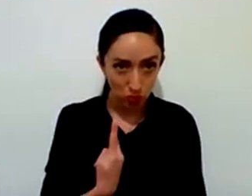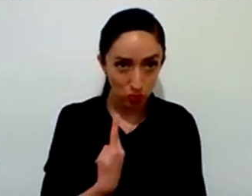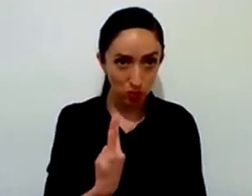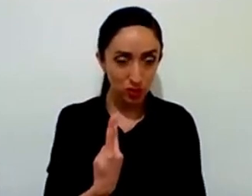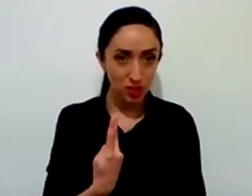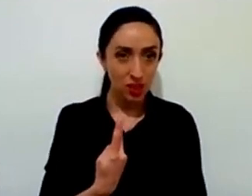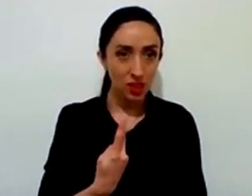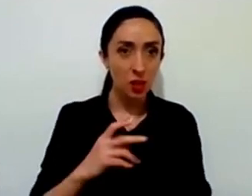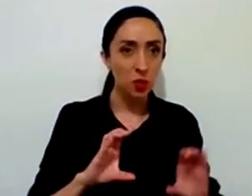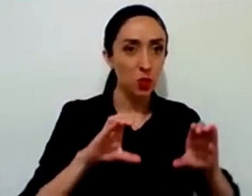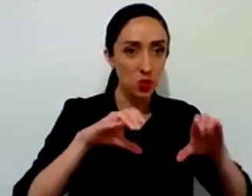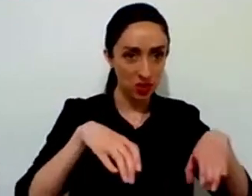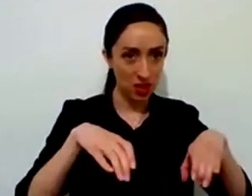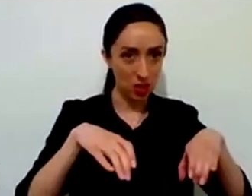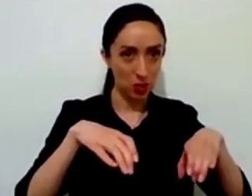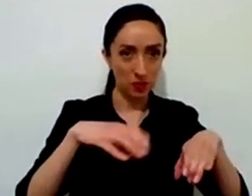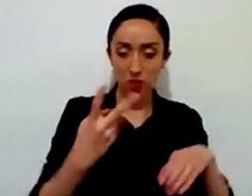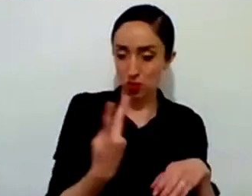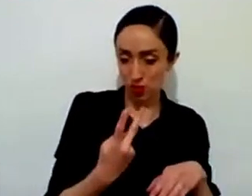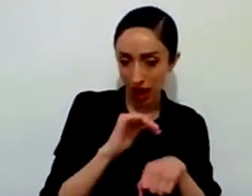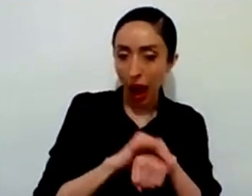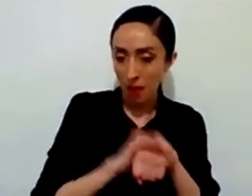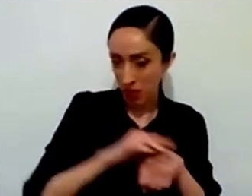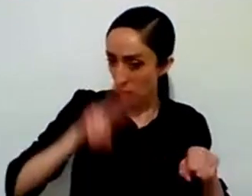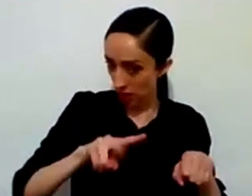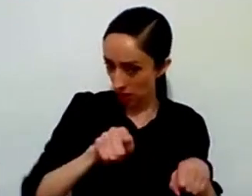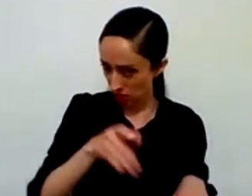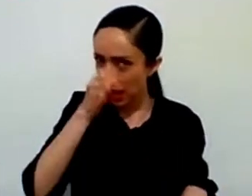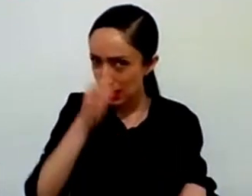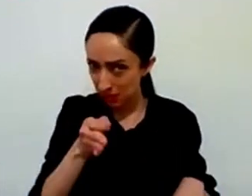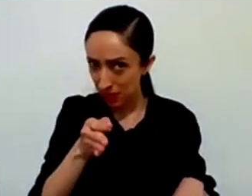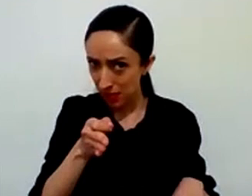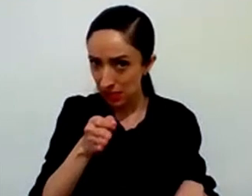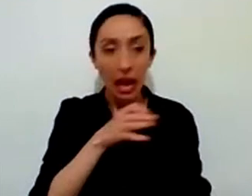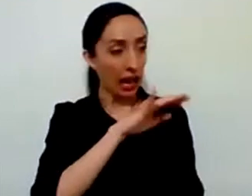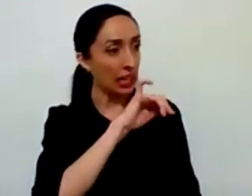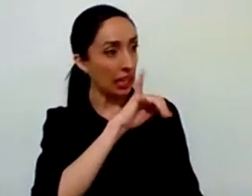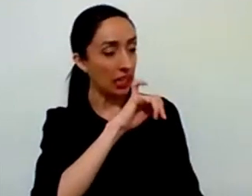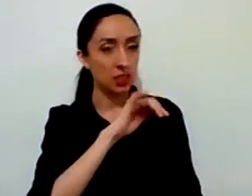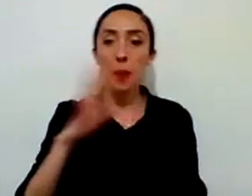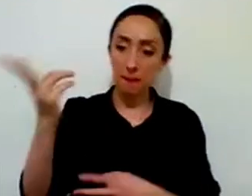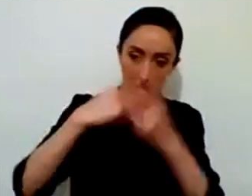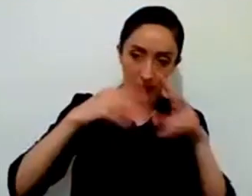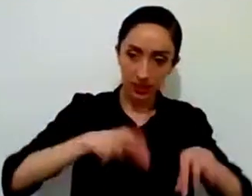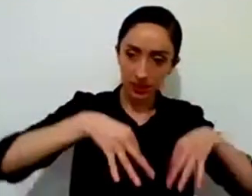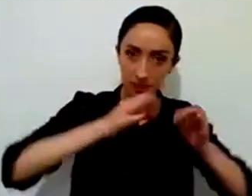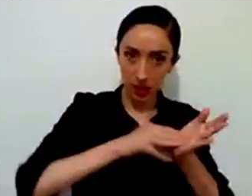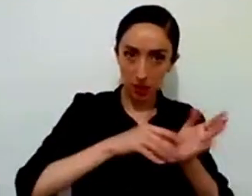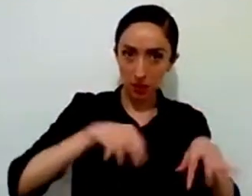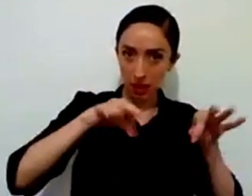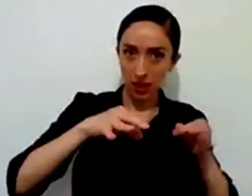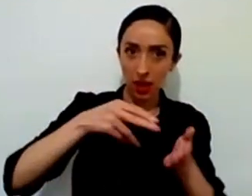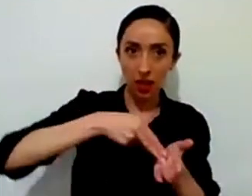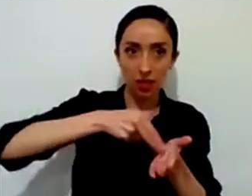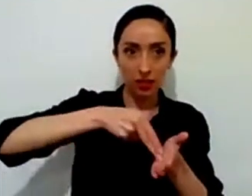sí le firmo ah muy bien y tú también sí muy bien es como un pacto donde lo que se está hablando es vamos a entrar en relación